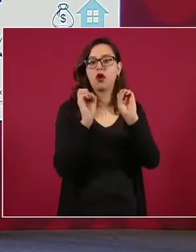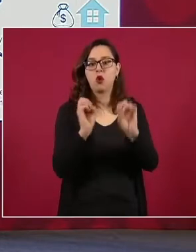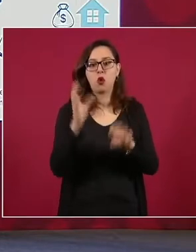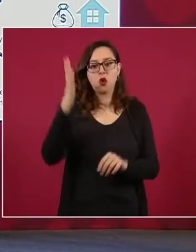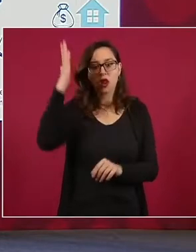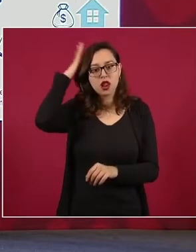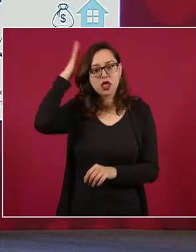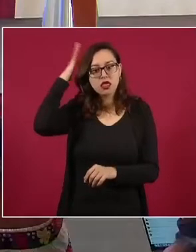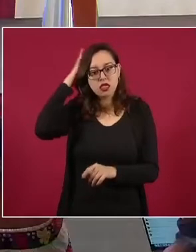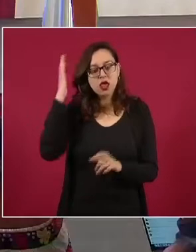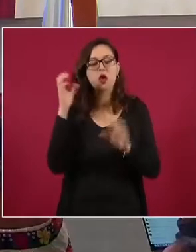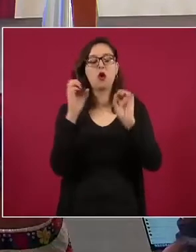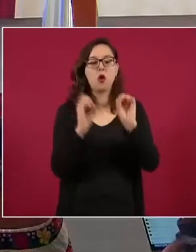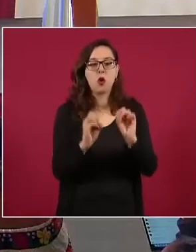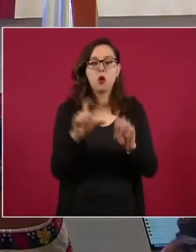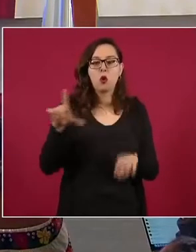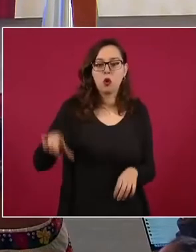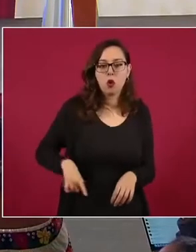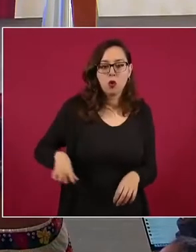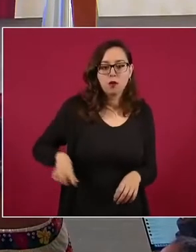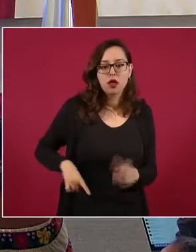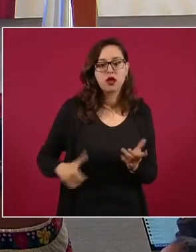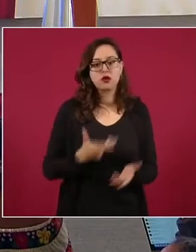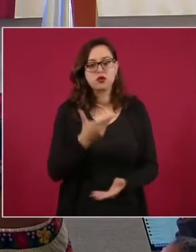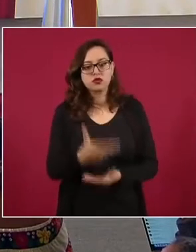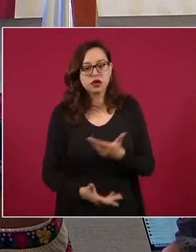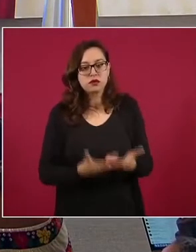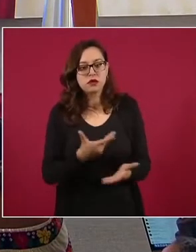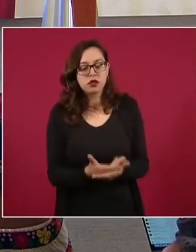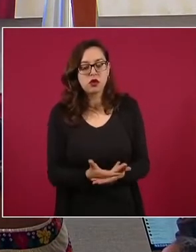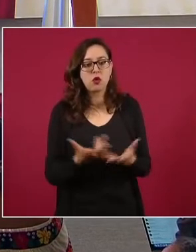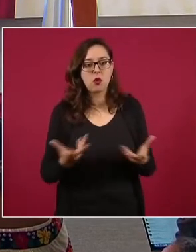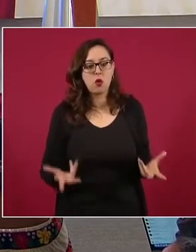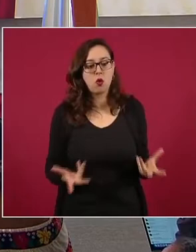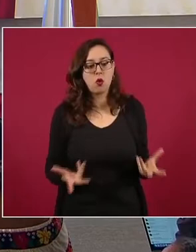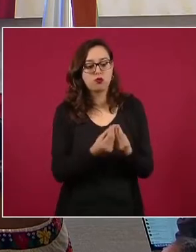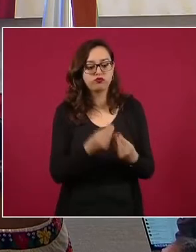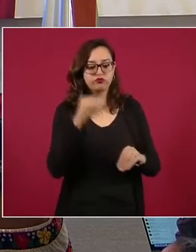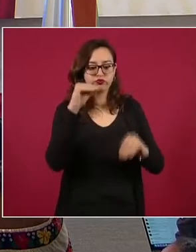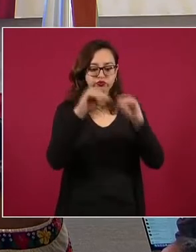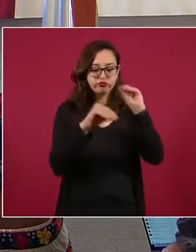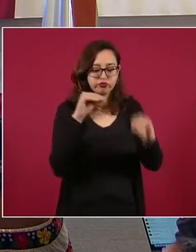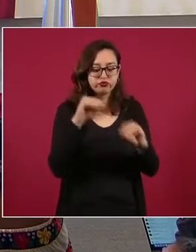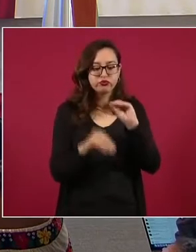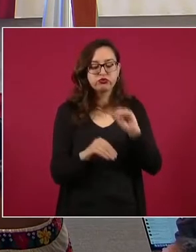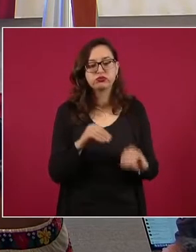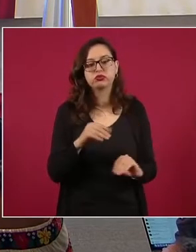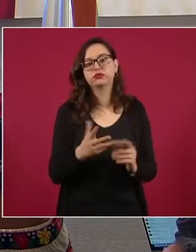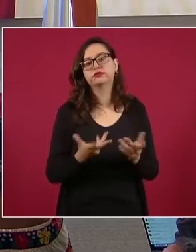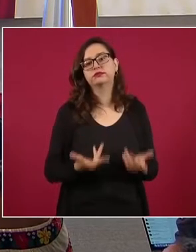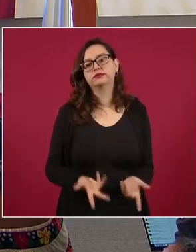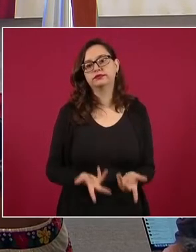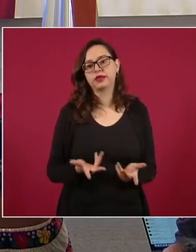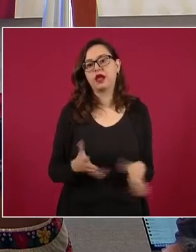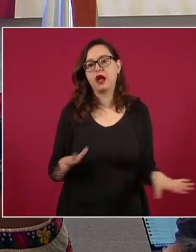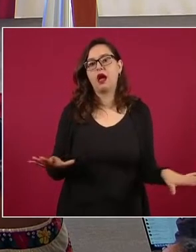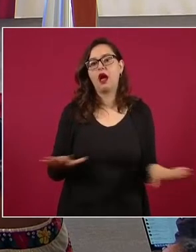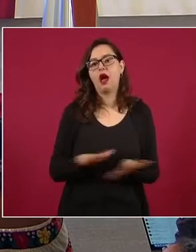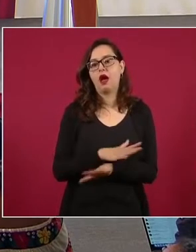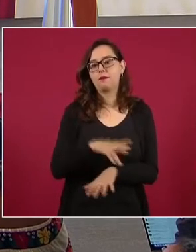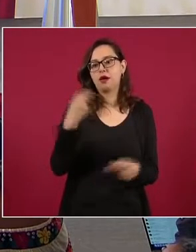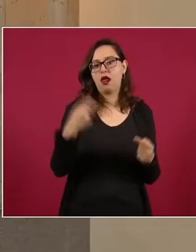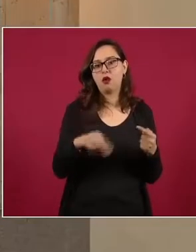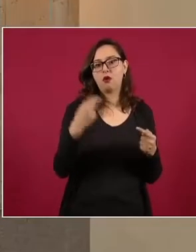para, en colusión con servidores públicos y notarios, alterar las escrituras y las